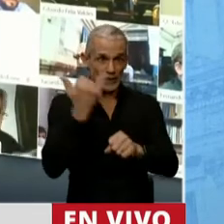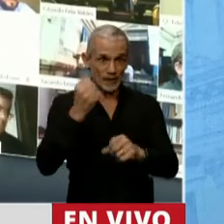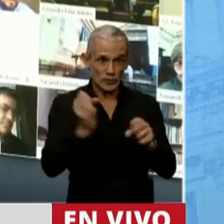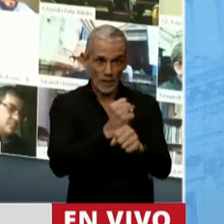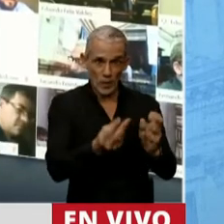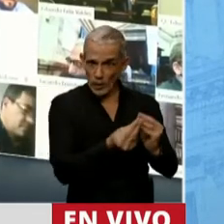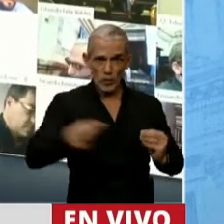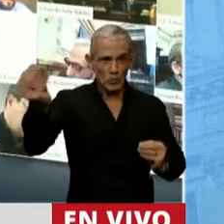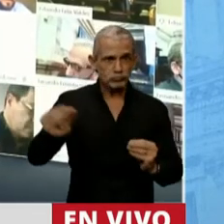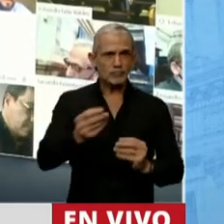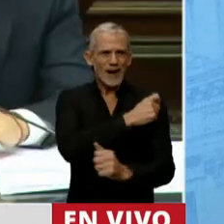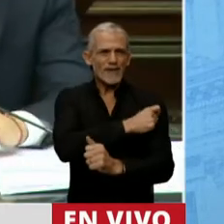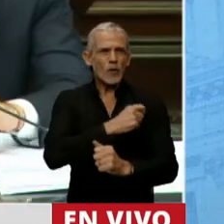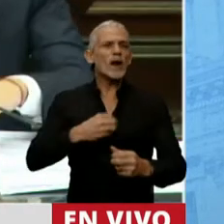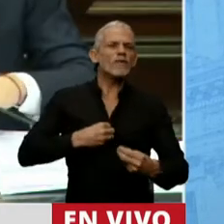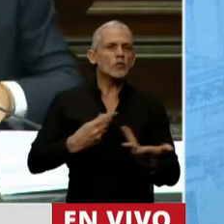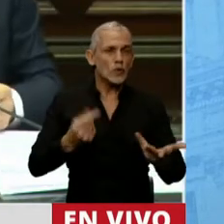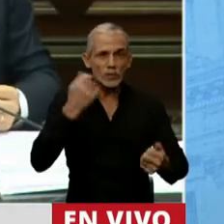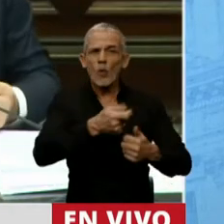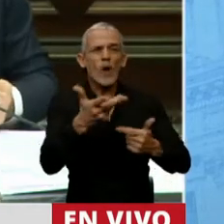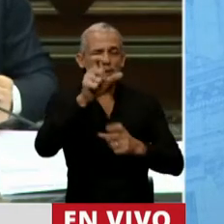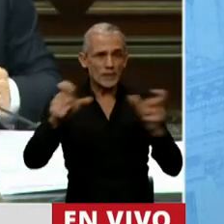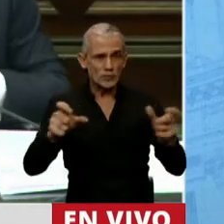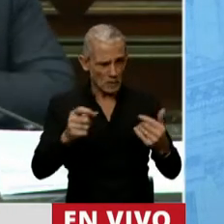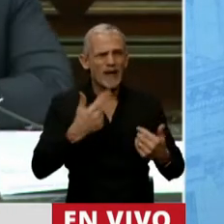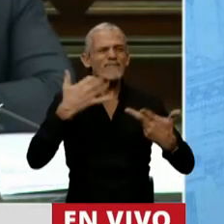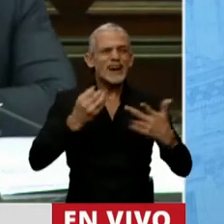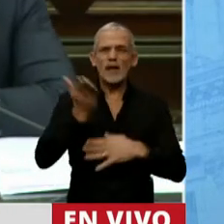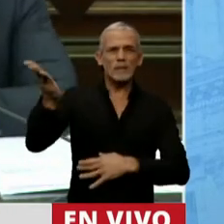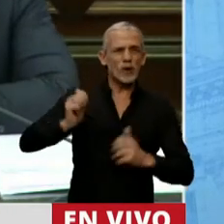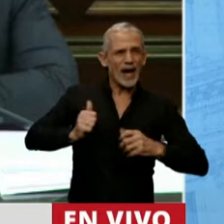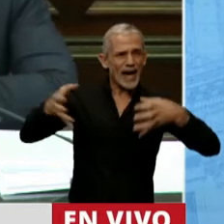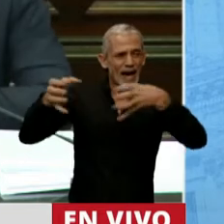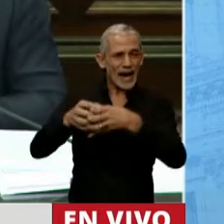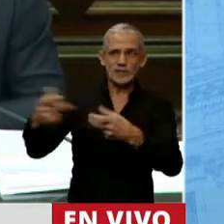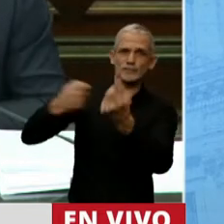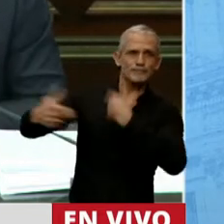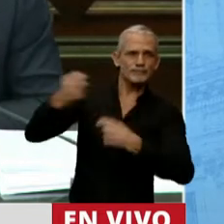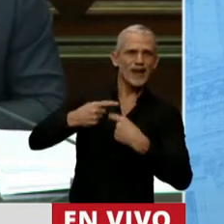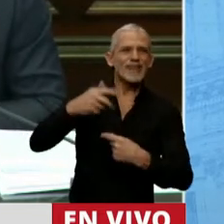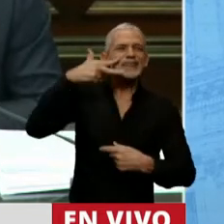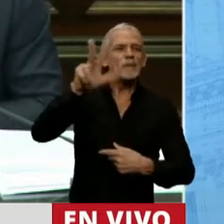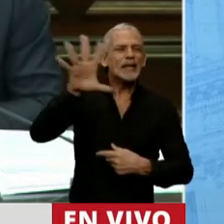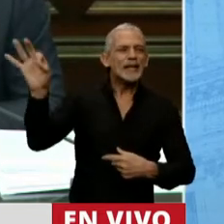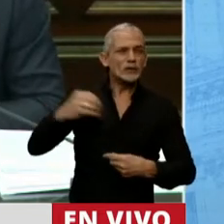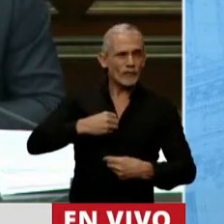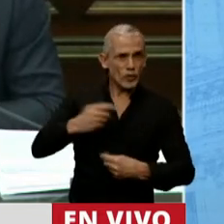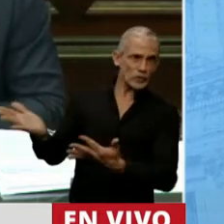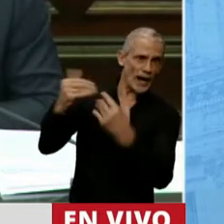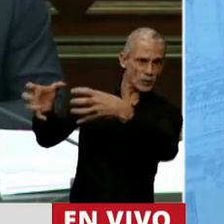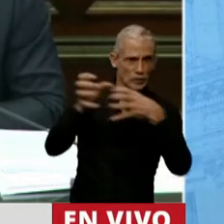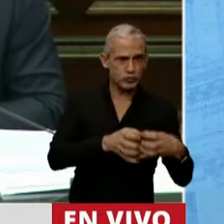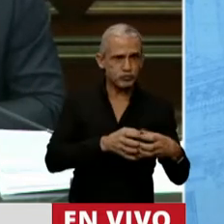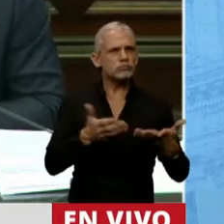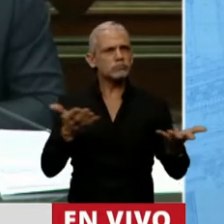del estudio? ¿Es cierto que se ha pedido al Ejército argentino que provea de 3.500 voluntarios? ¿Qué medidas se